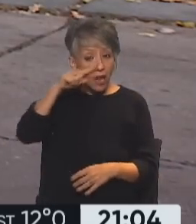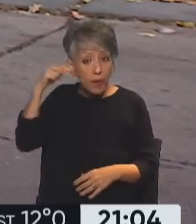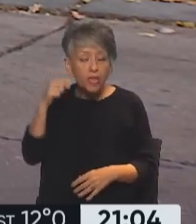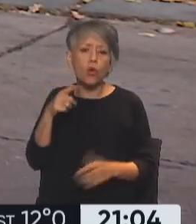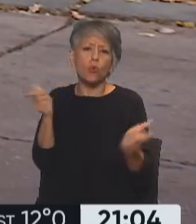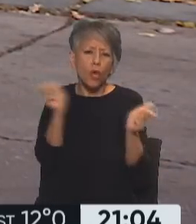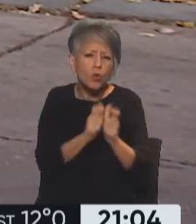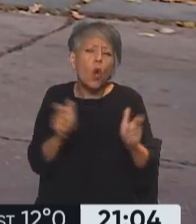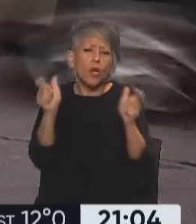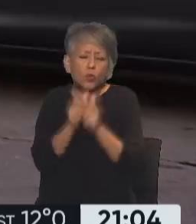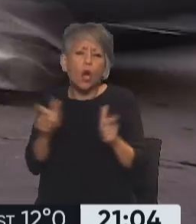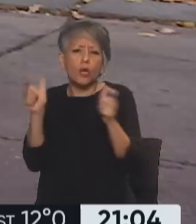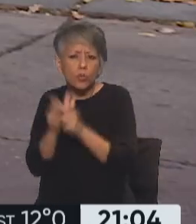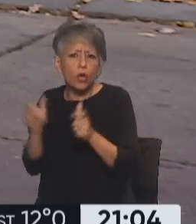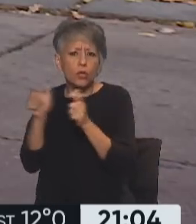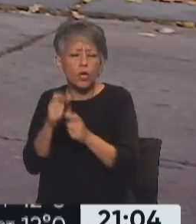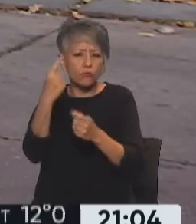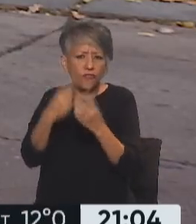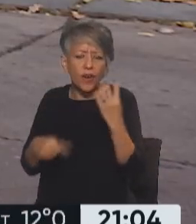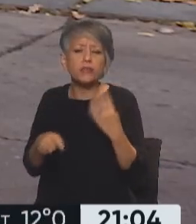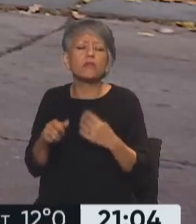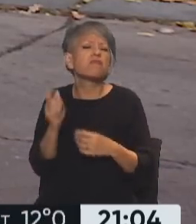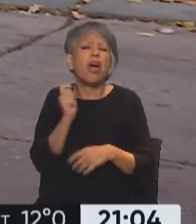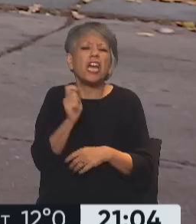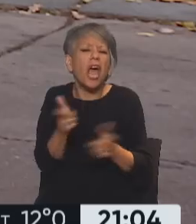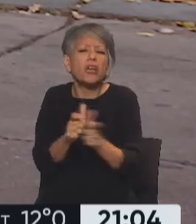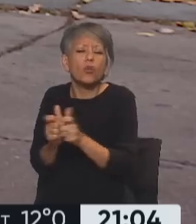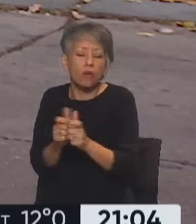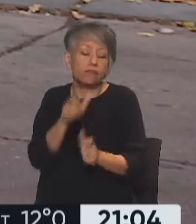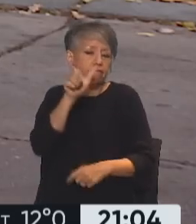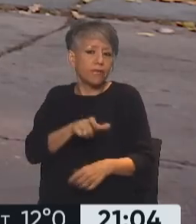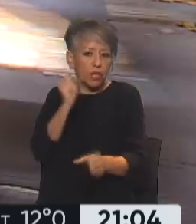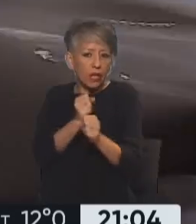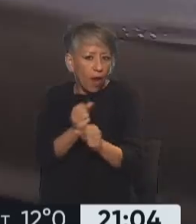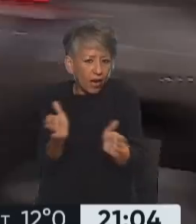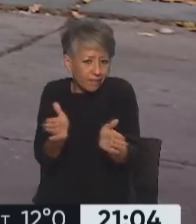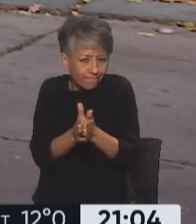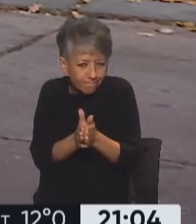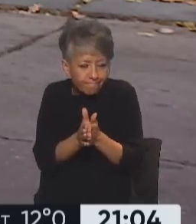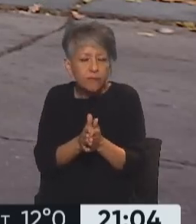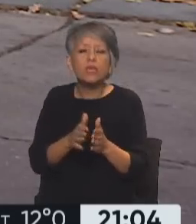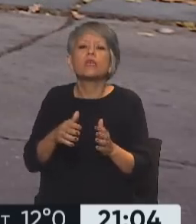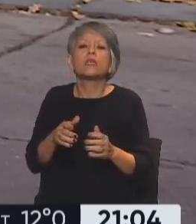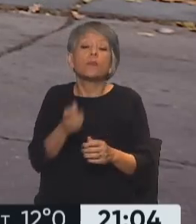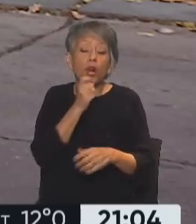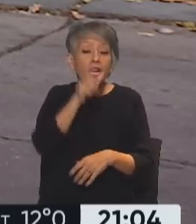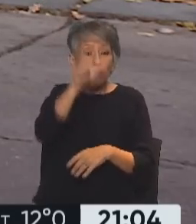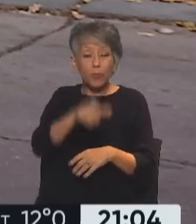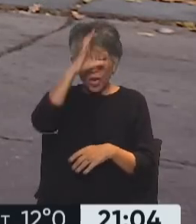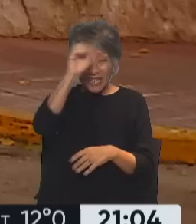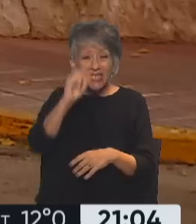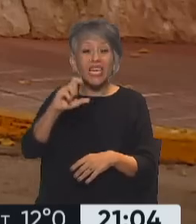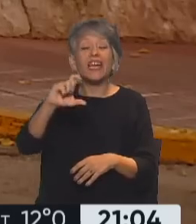reuniones con sus más estrechos colaboradores, entre ellos el canciller Santiago